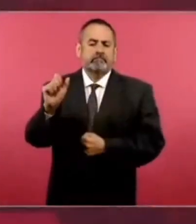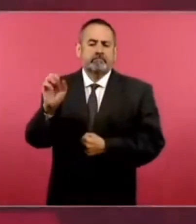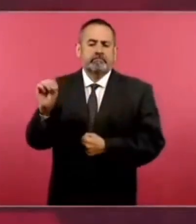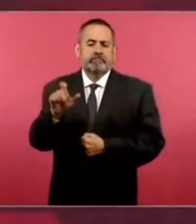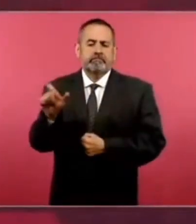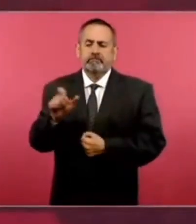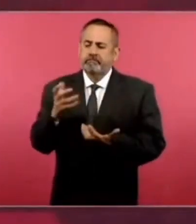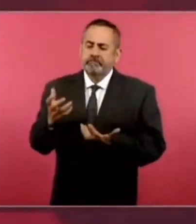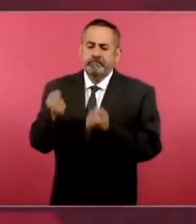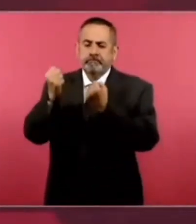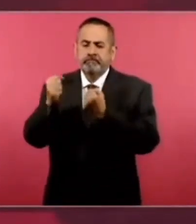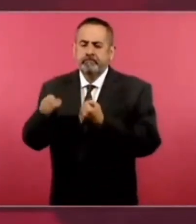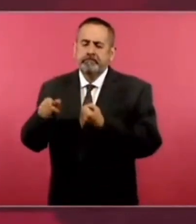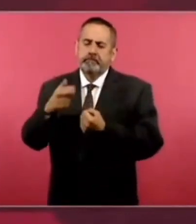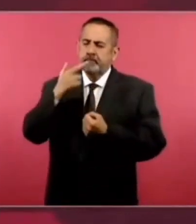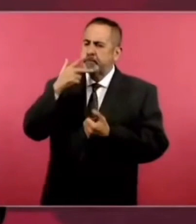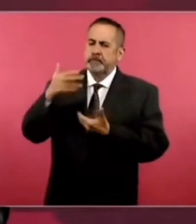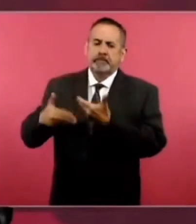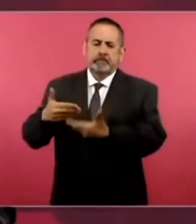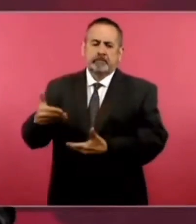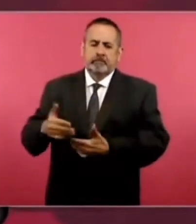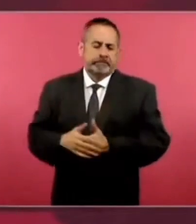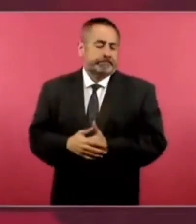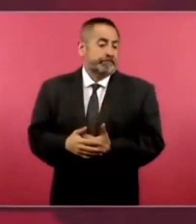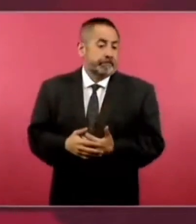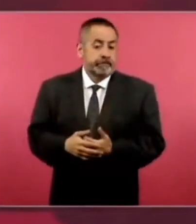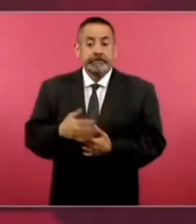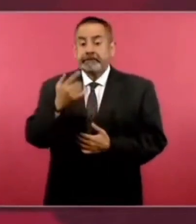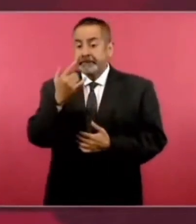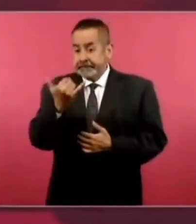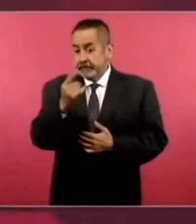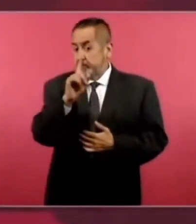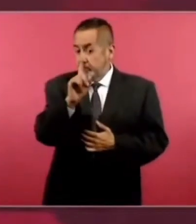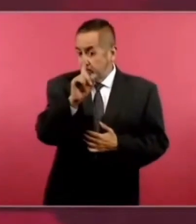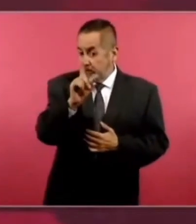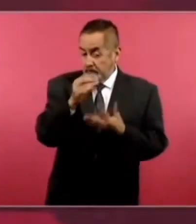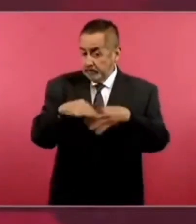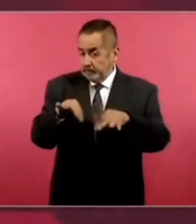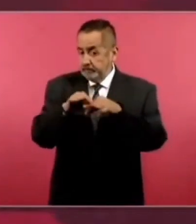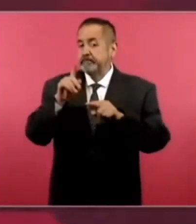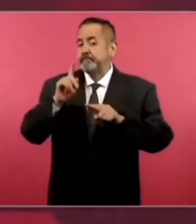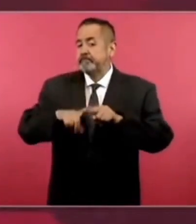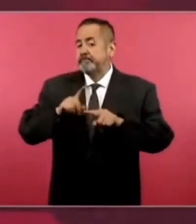y no hizo falta también eso es importante